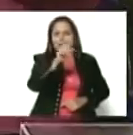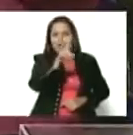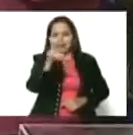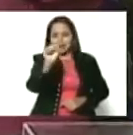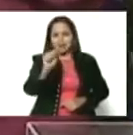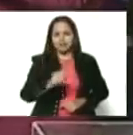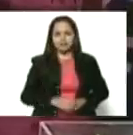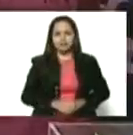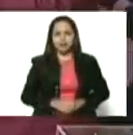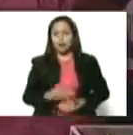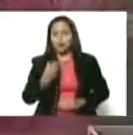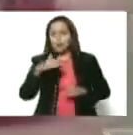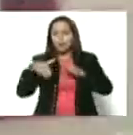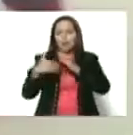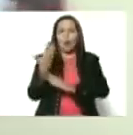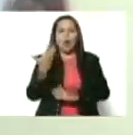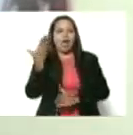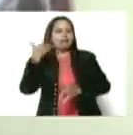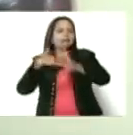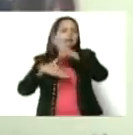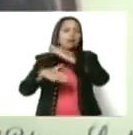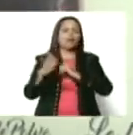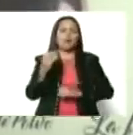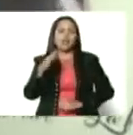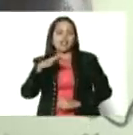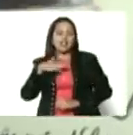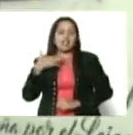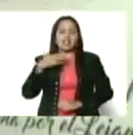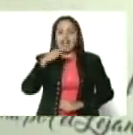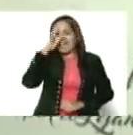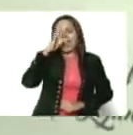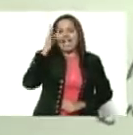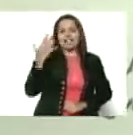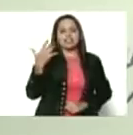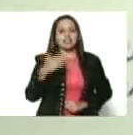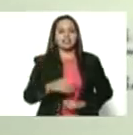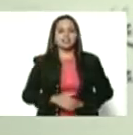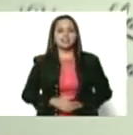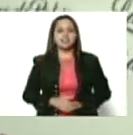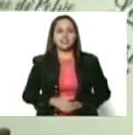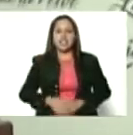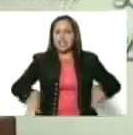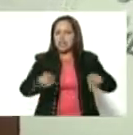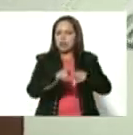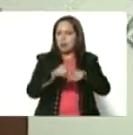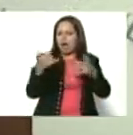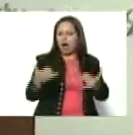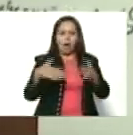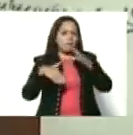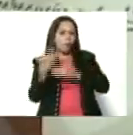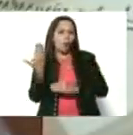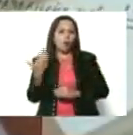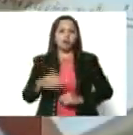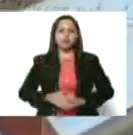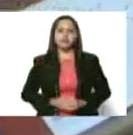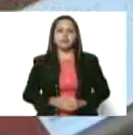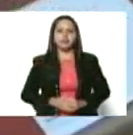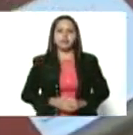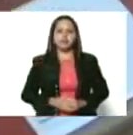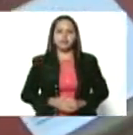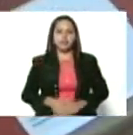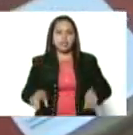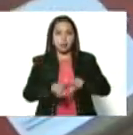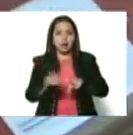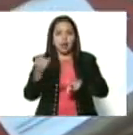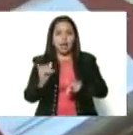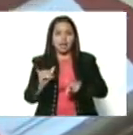Muy elegante. Como debe ser. Así debemos ser todos. Debemos estar a la moda. Así como está Ernesto Villegas hoy a